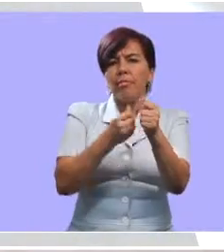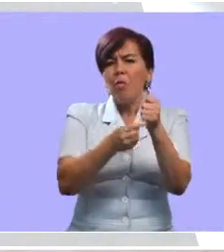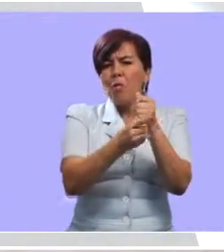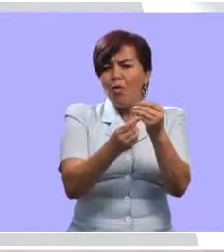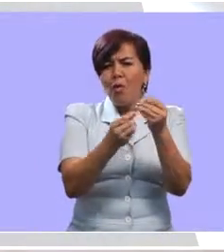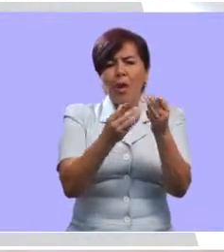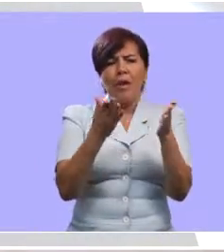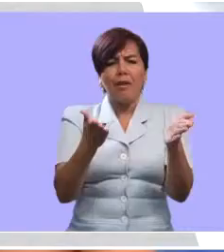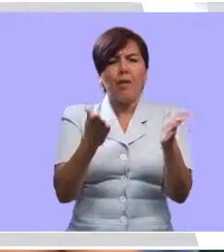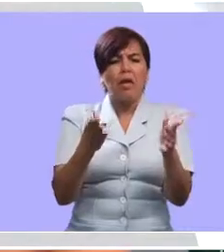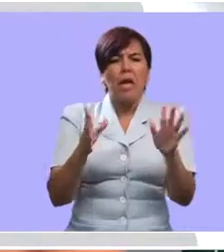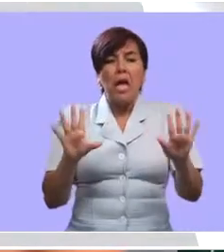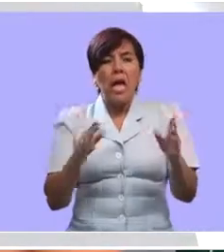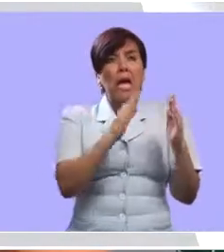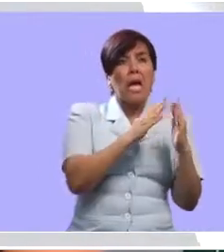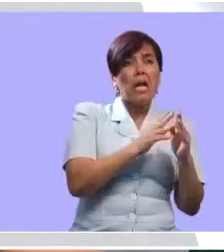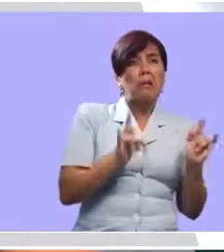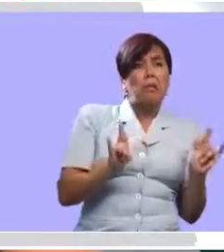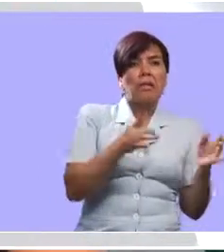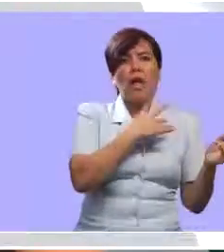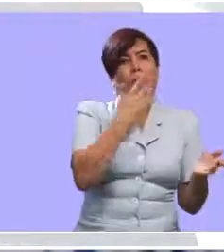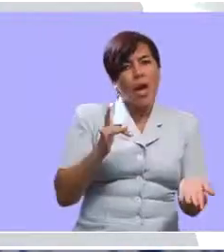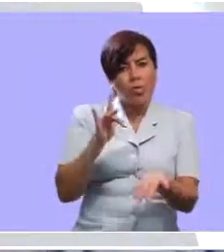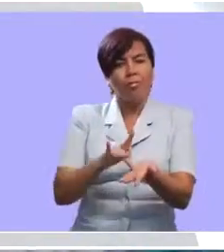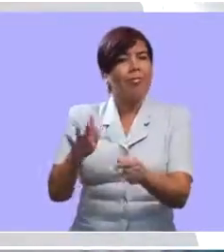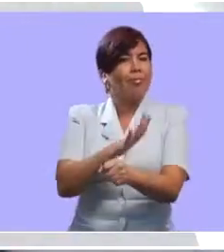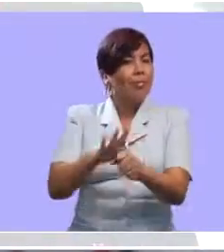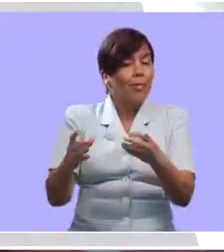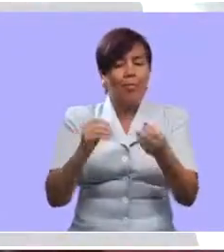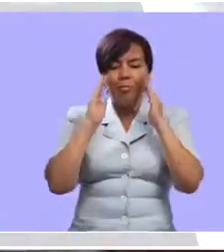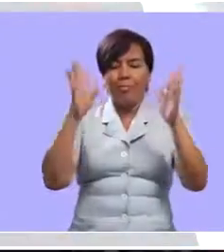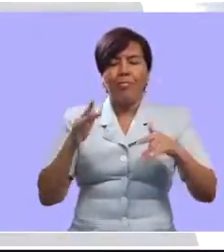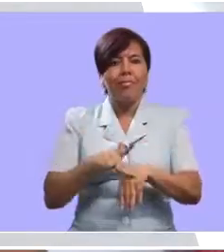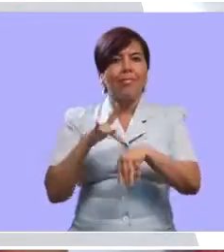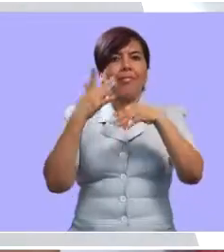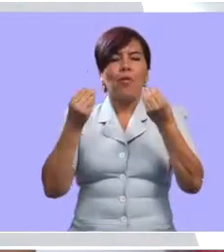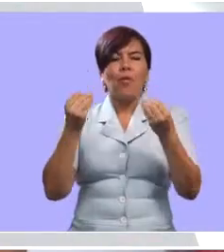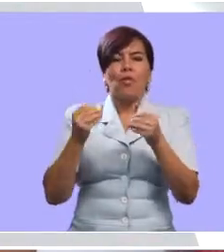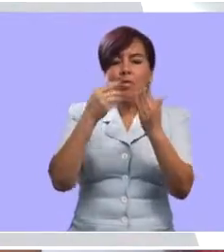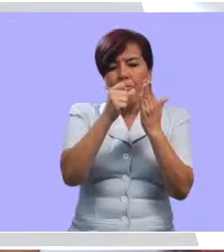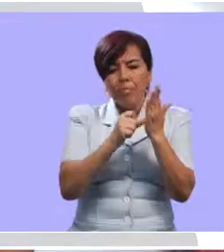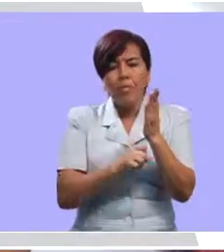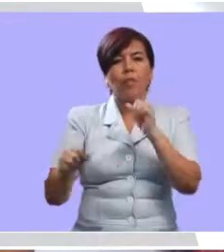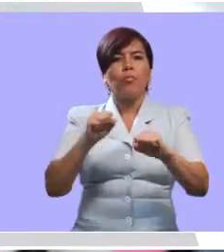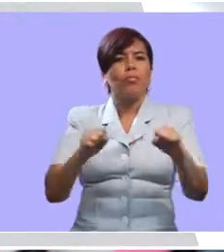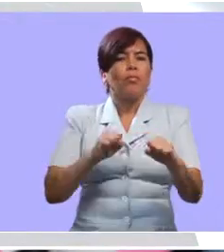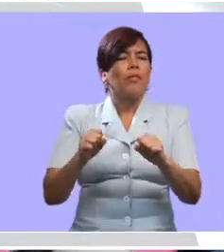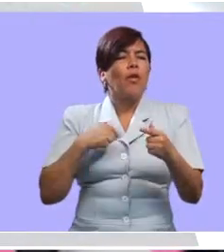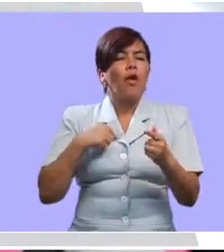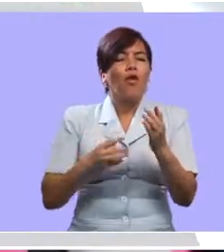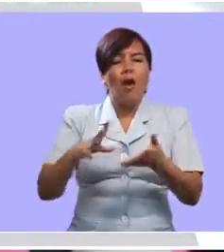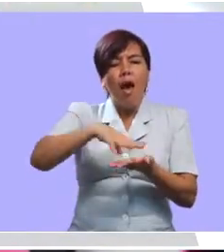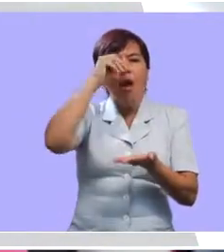la calle o de pronto sin tener nada que hacer, aquí en este lugar, en este espacio, con este programa y con estas actividades, por